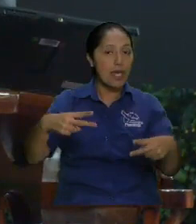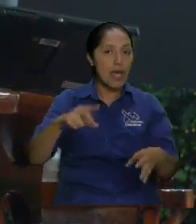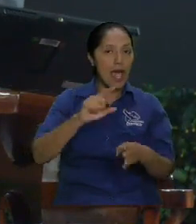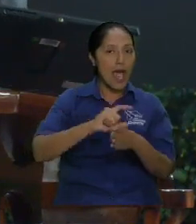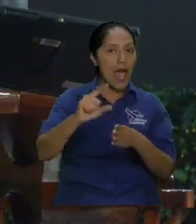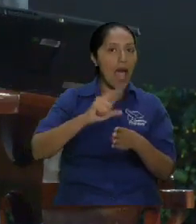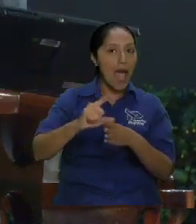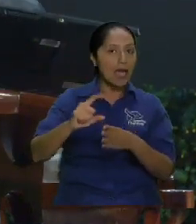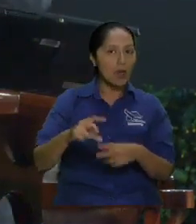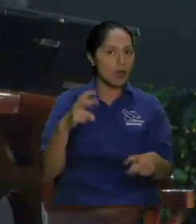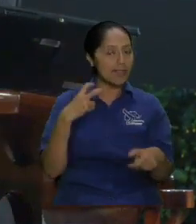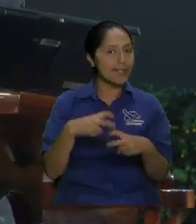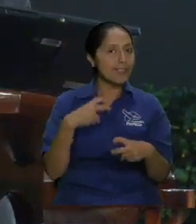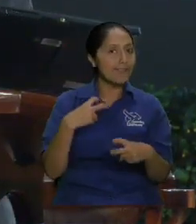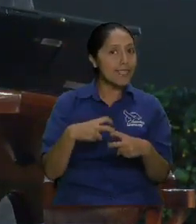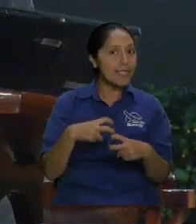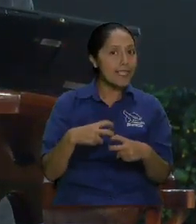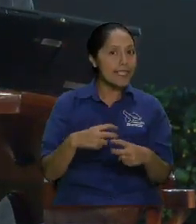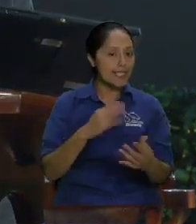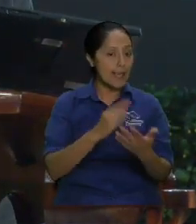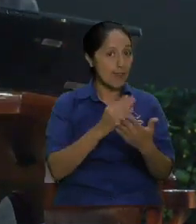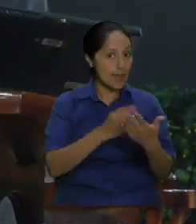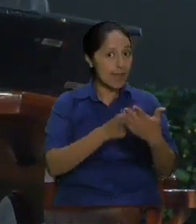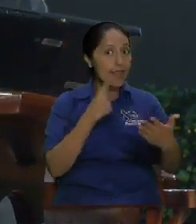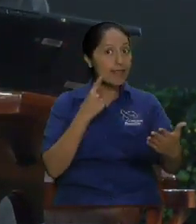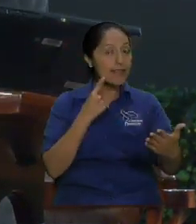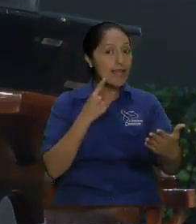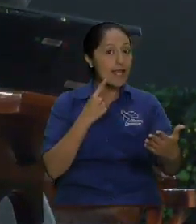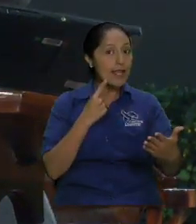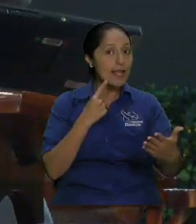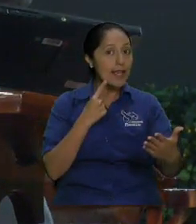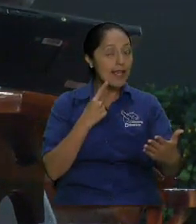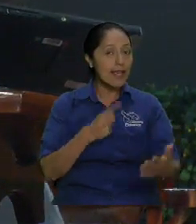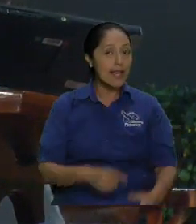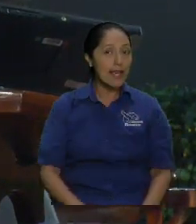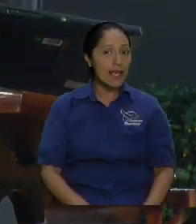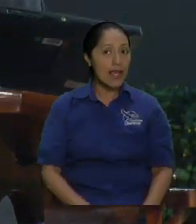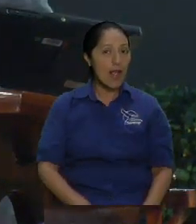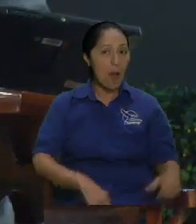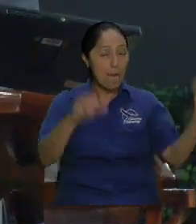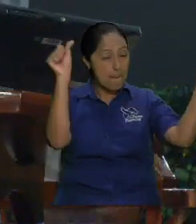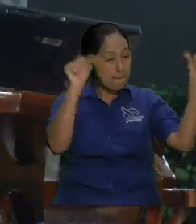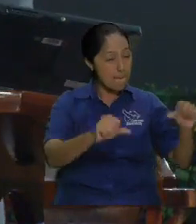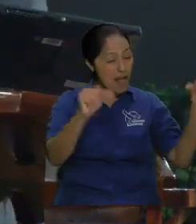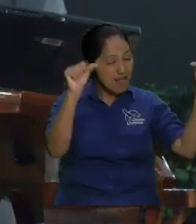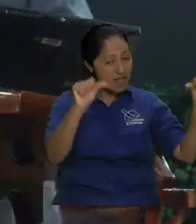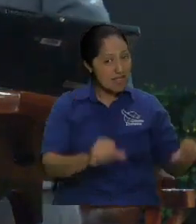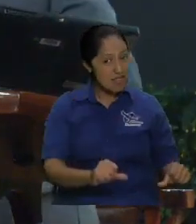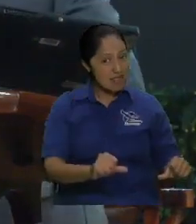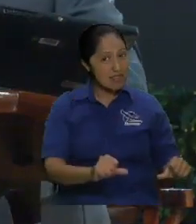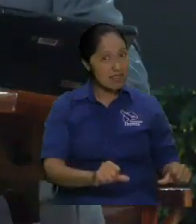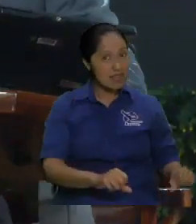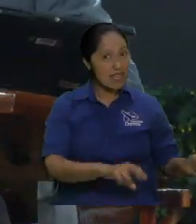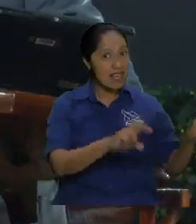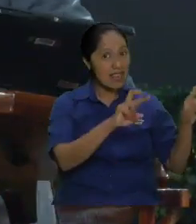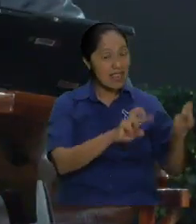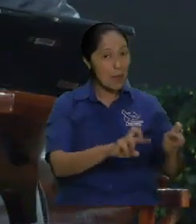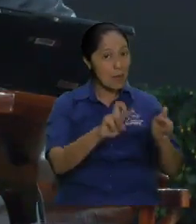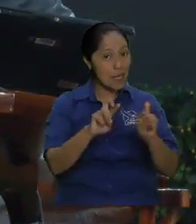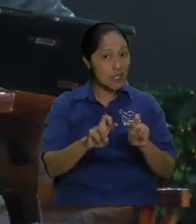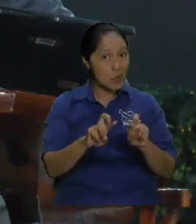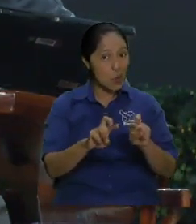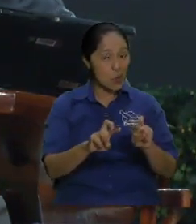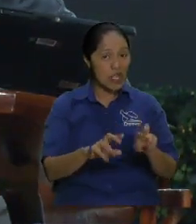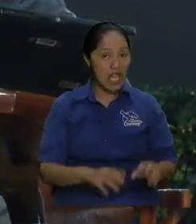porque dice la biblia maldito eso no lo digo yo la biblia maldito el que le sirva a Dios